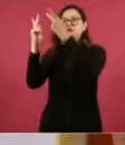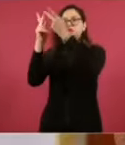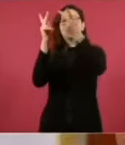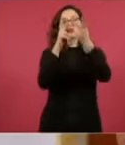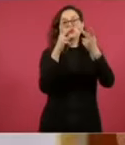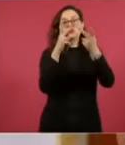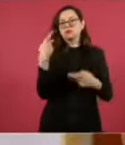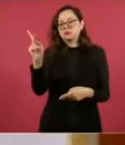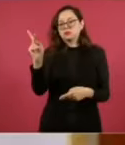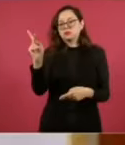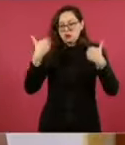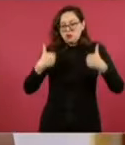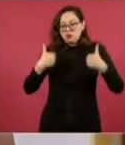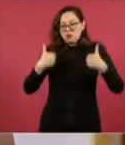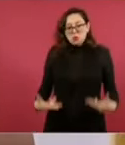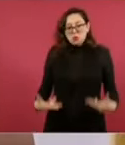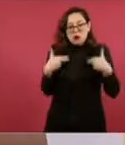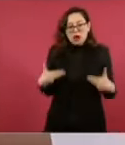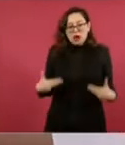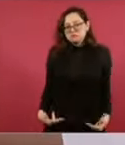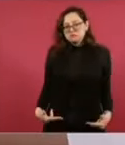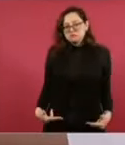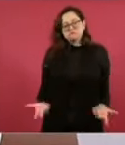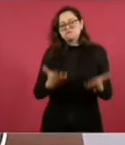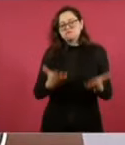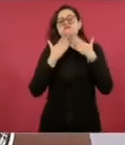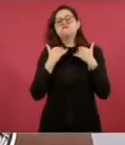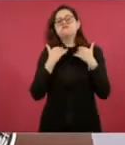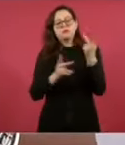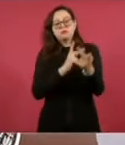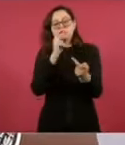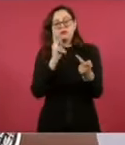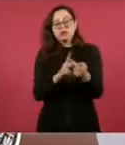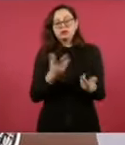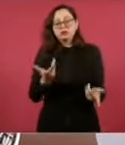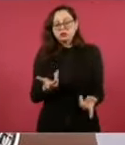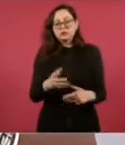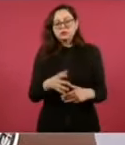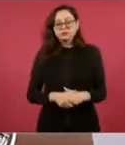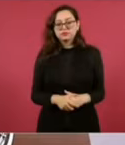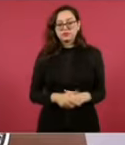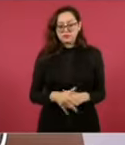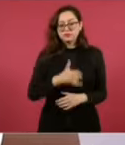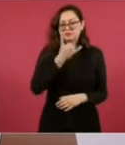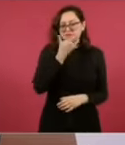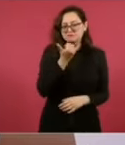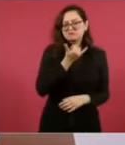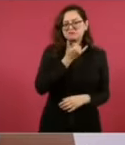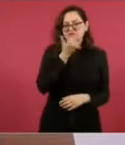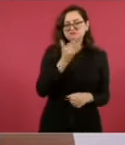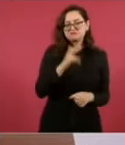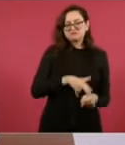comete errores.